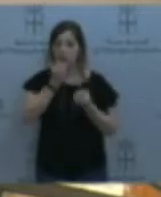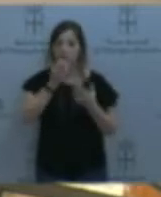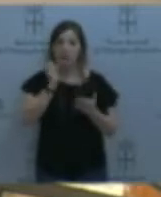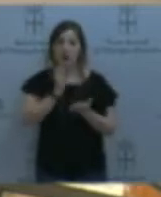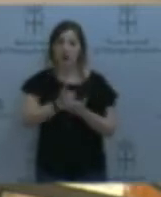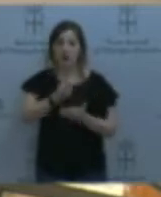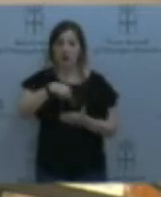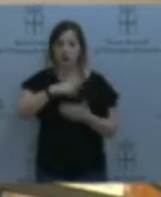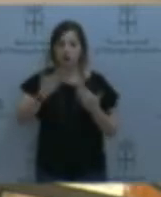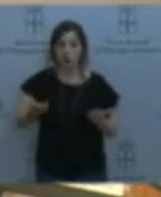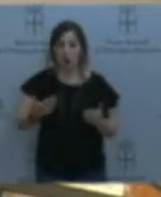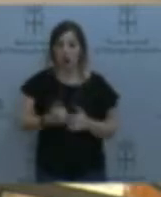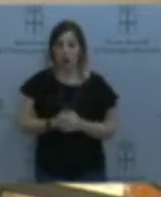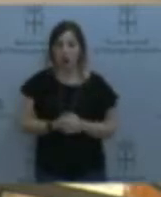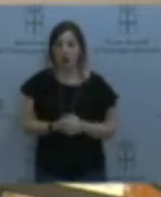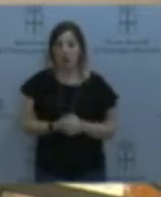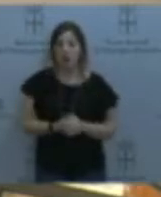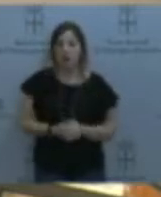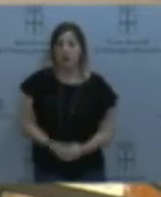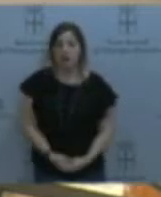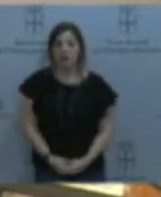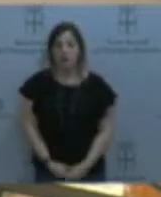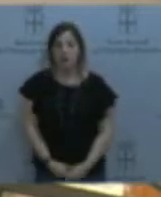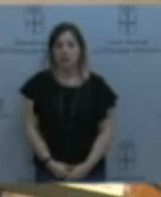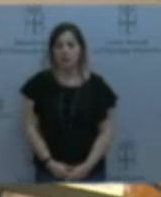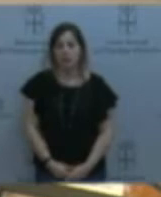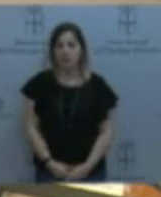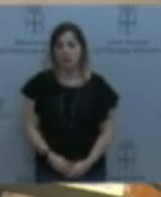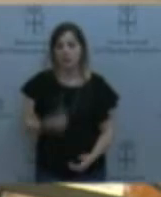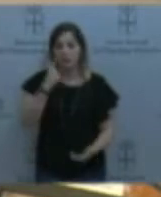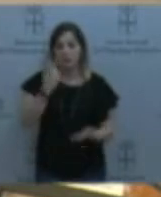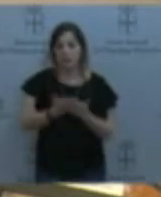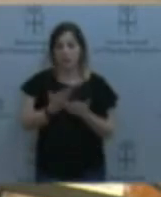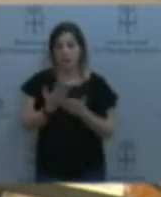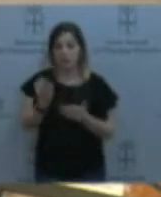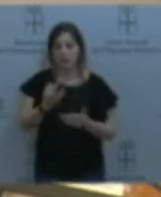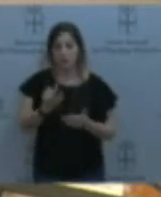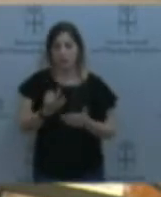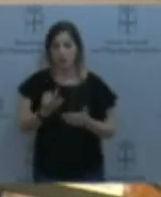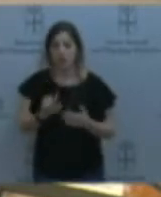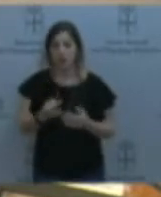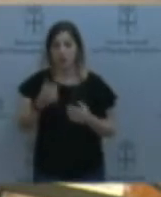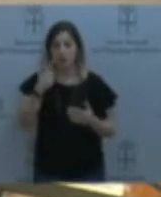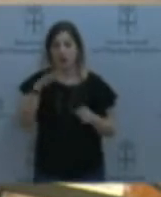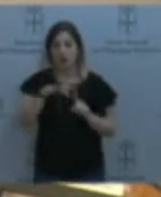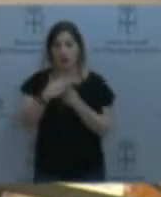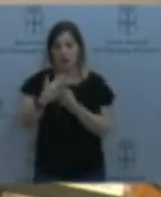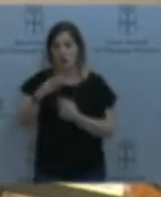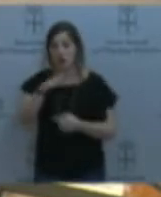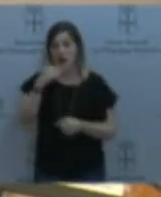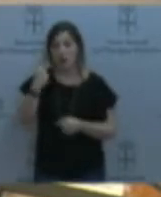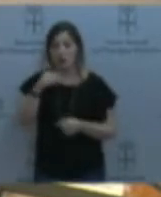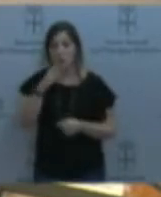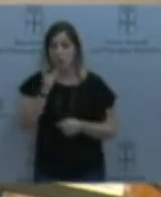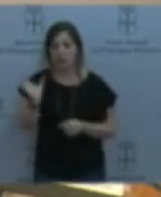tiempo. Estamos constatando un notable aumento de casos de adolescentes que, por incapacidad de sus padres en el control de